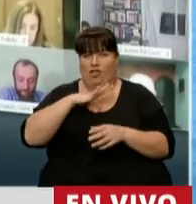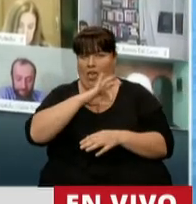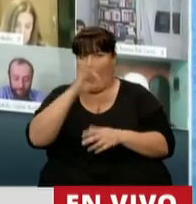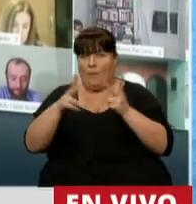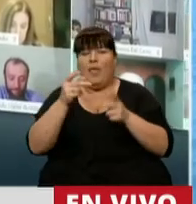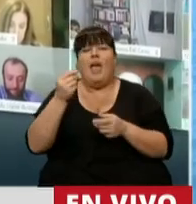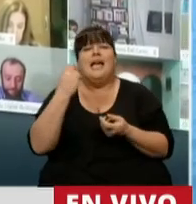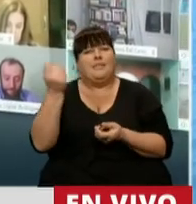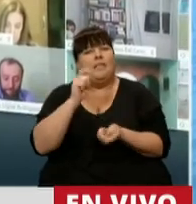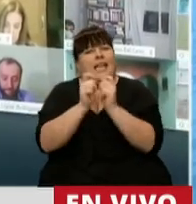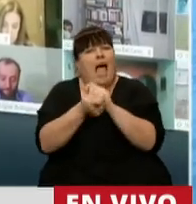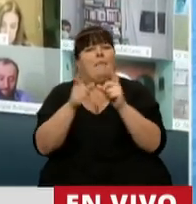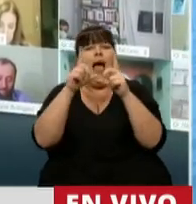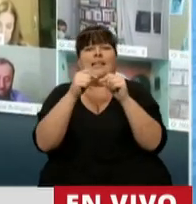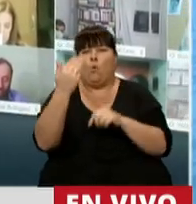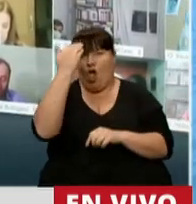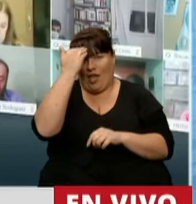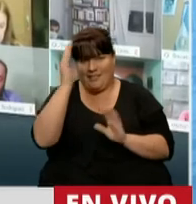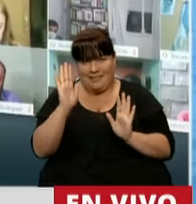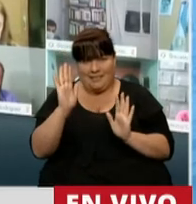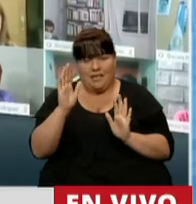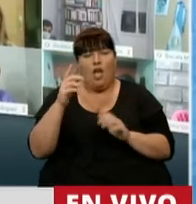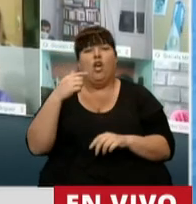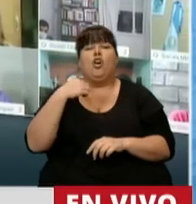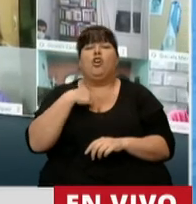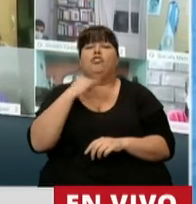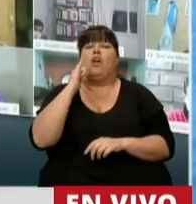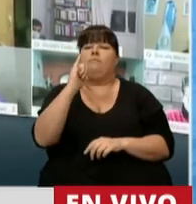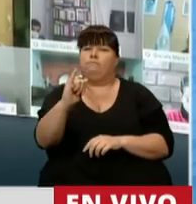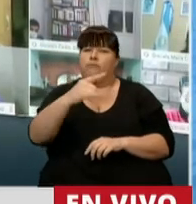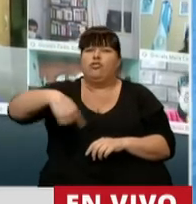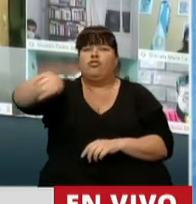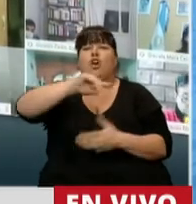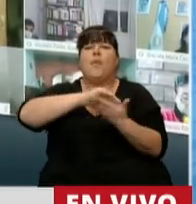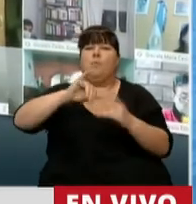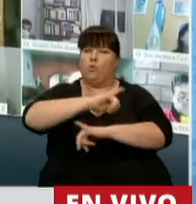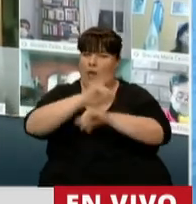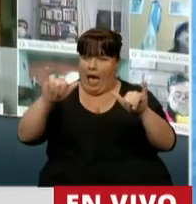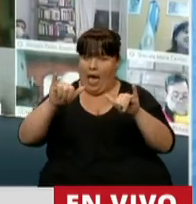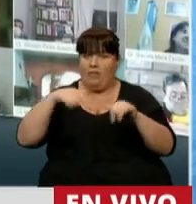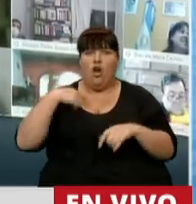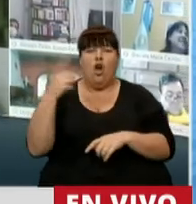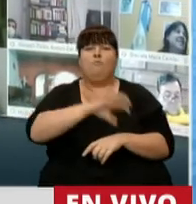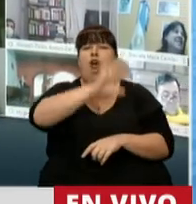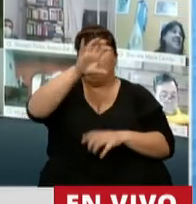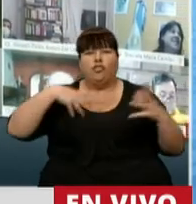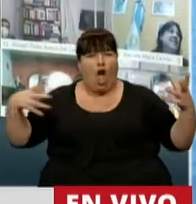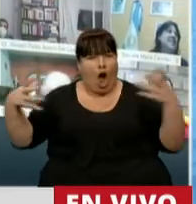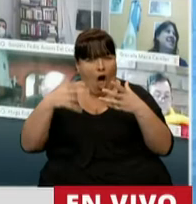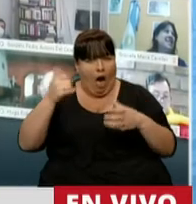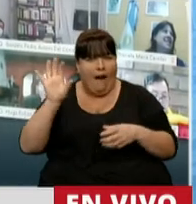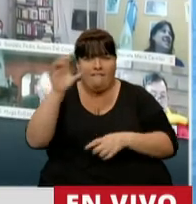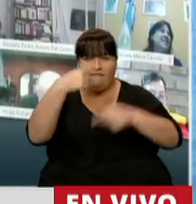importancia de la modificación del artículo 15. Yo le hago un llamado a todos los diputados que estamos de todas las provincias.